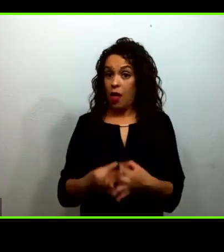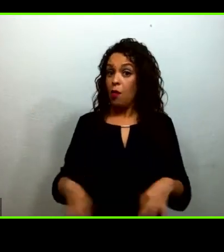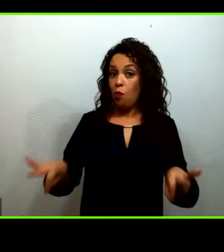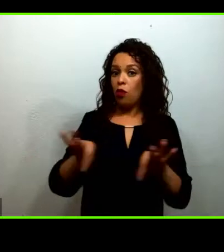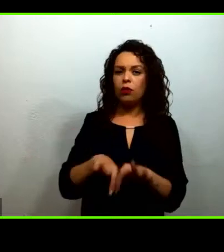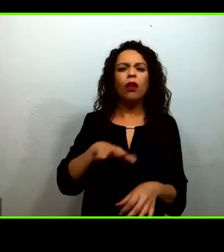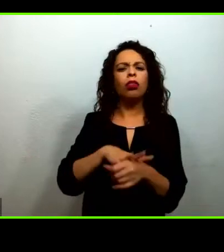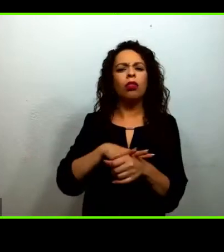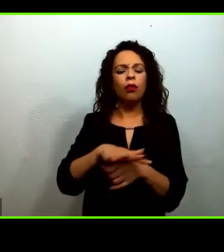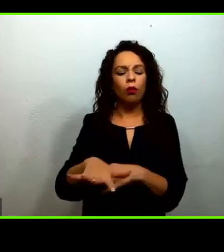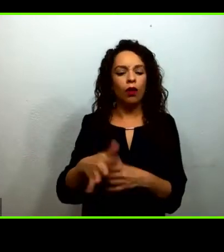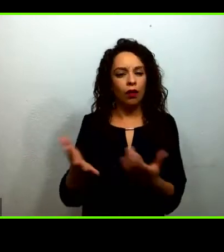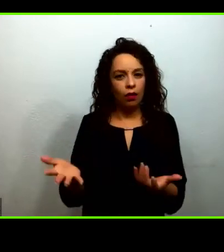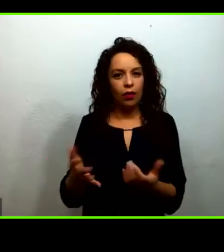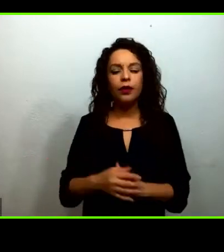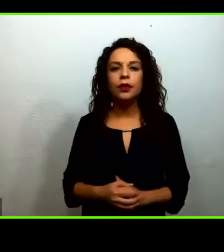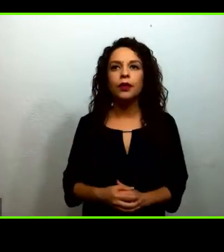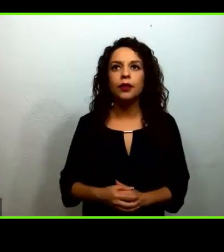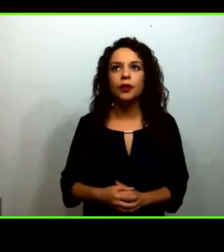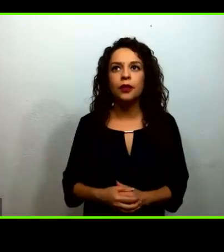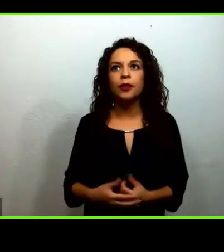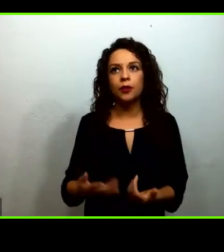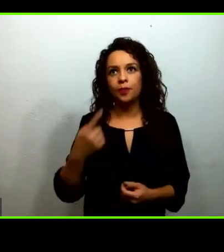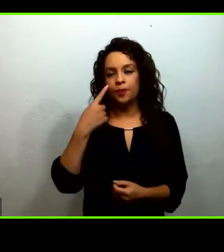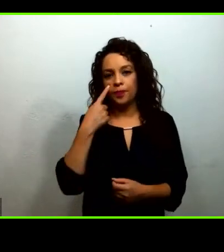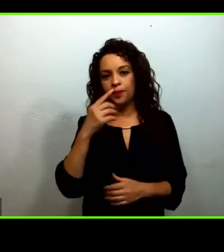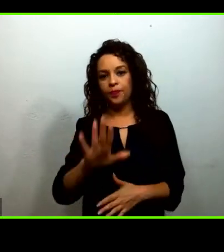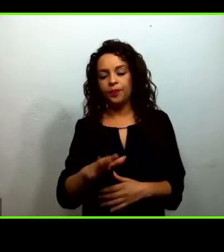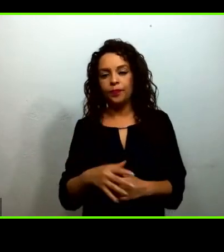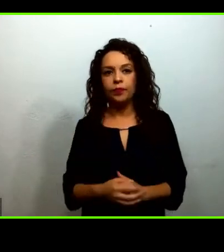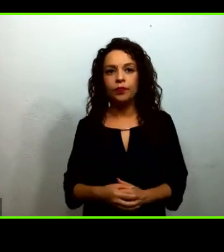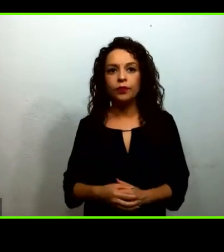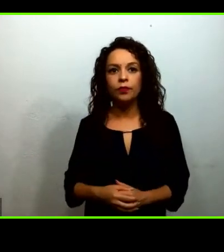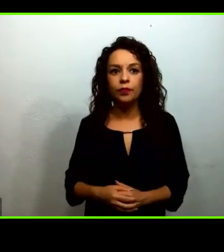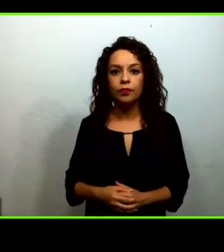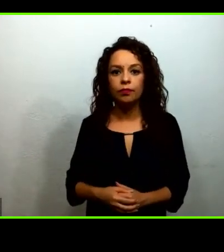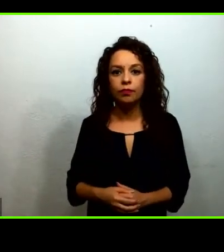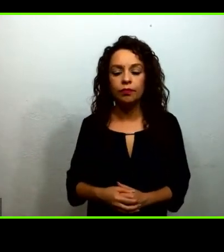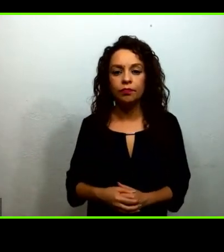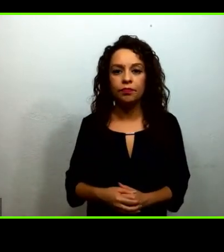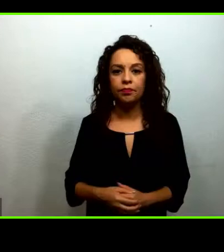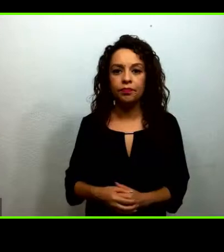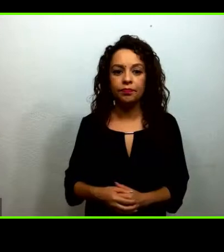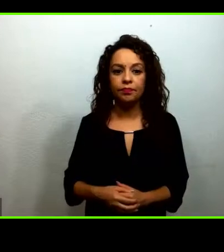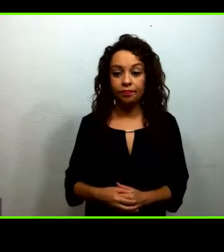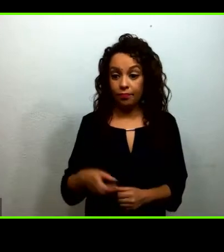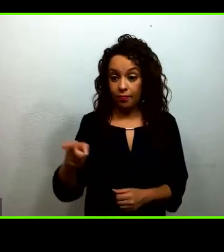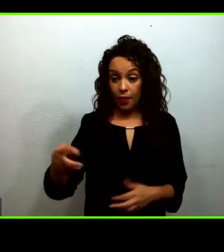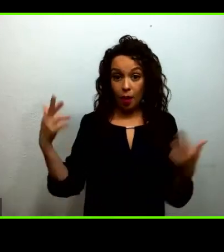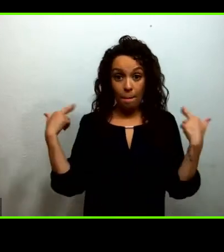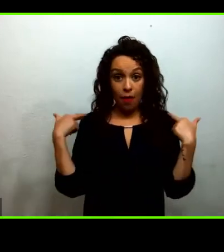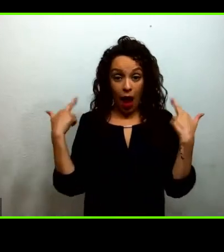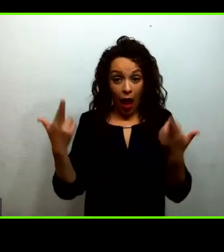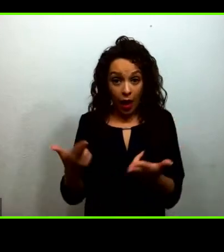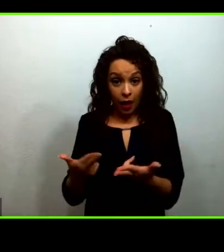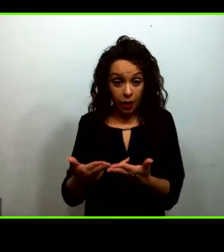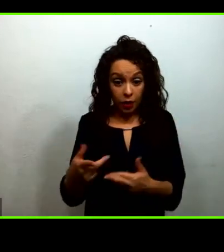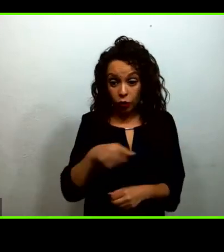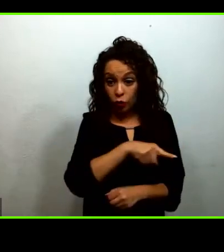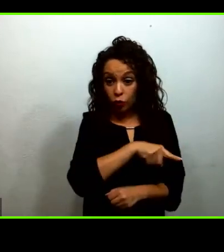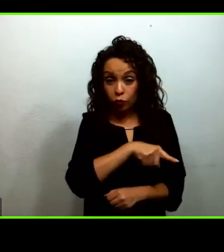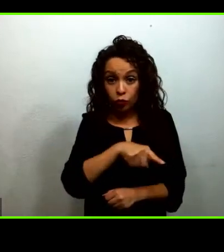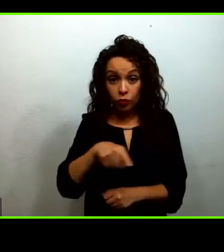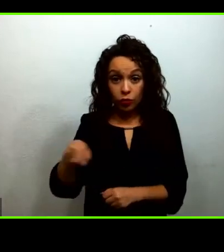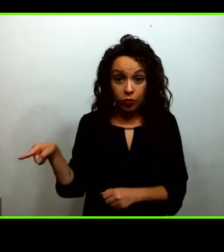decidimos que fueran los propios maestros los que